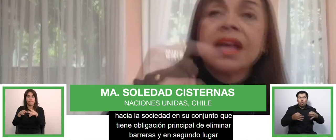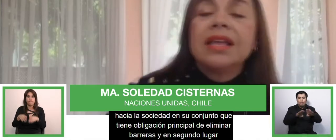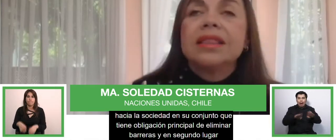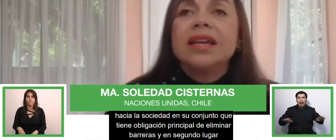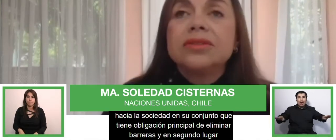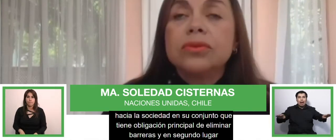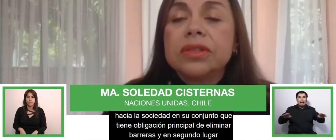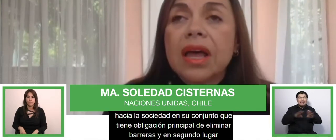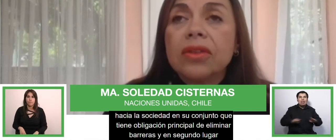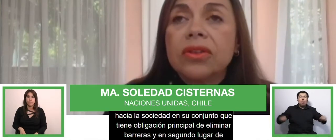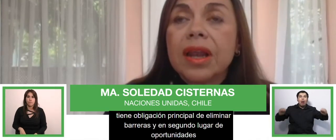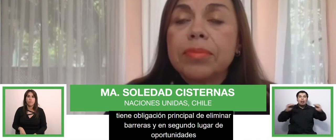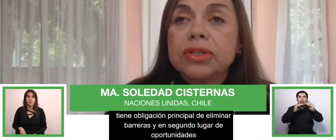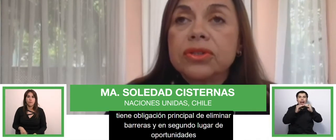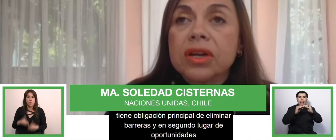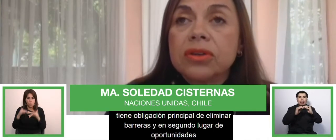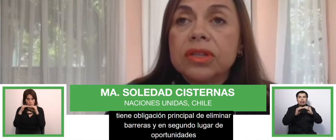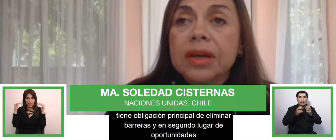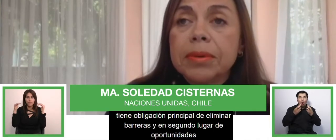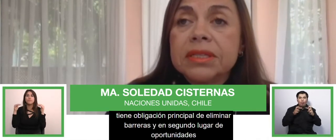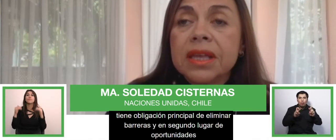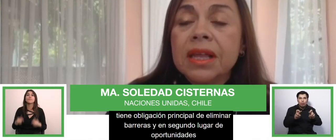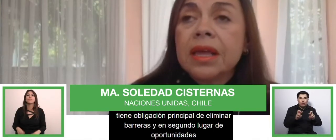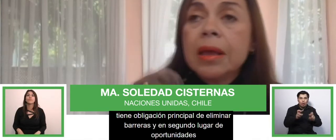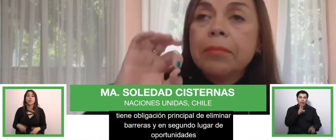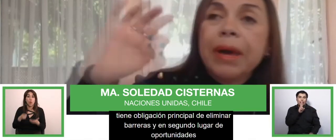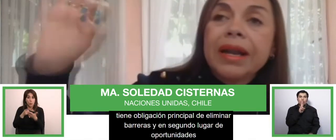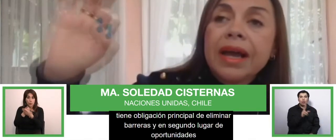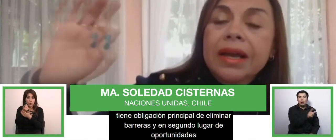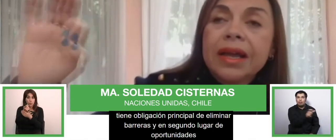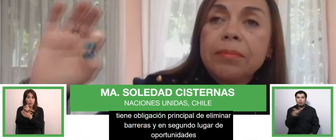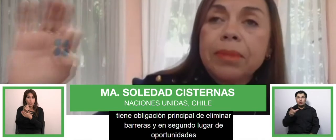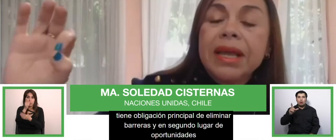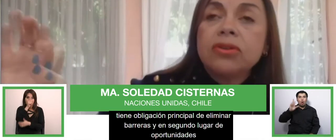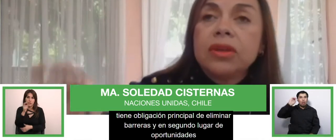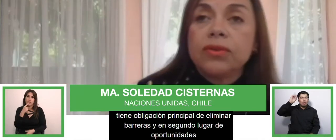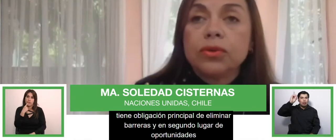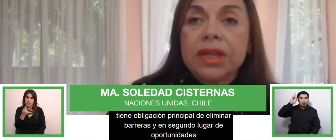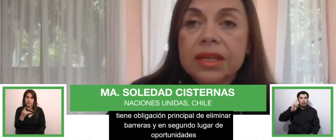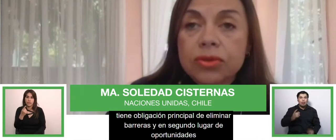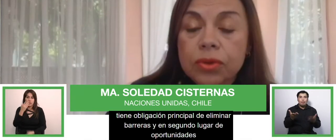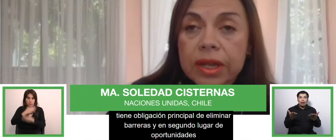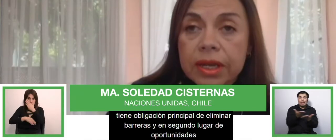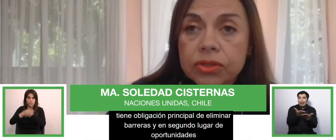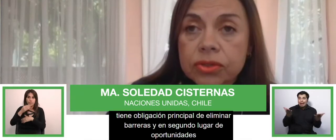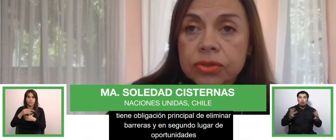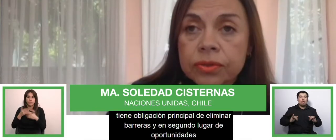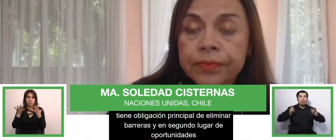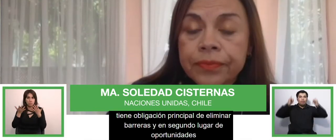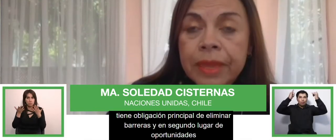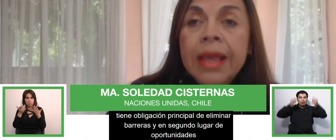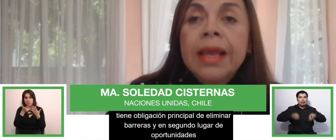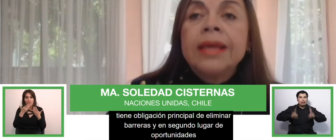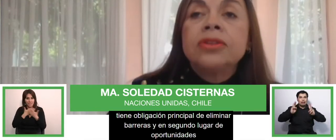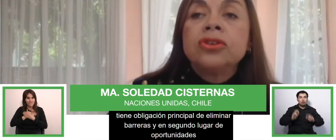igualdad de resultados de las personas con discapacidad para el pleno disfrute de sus derechos.